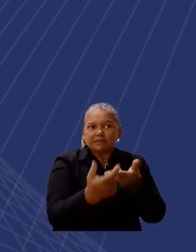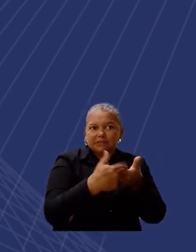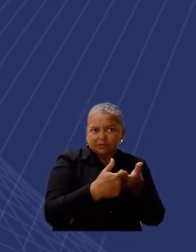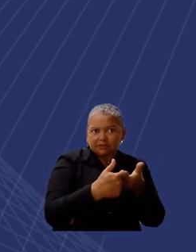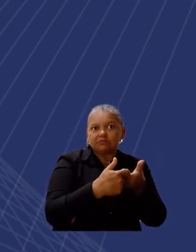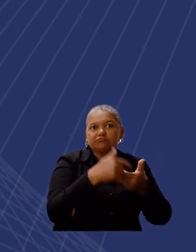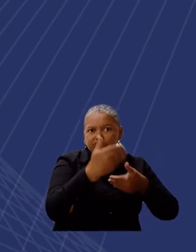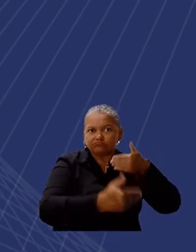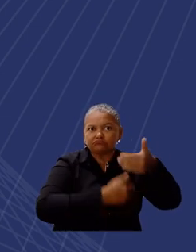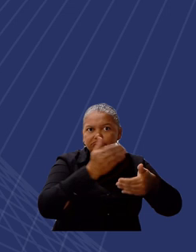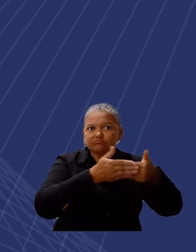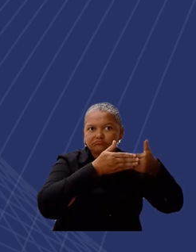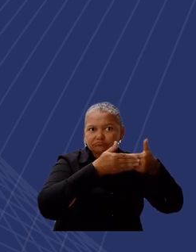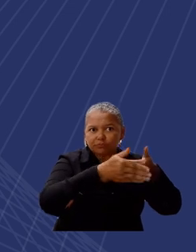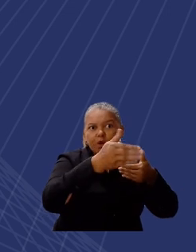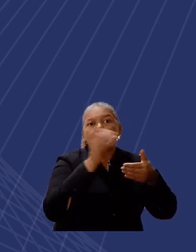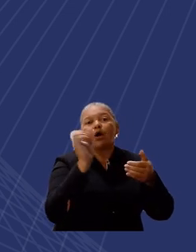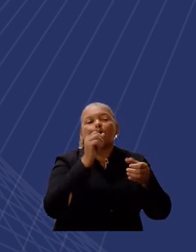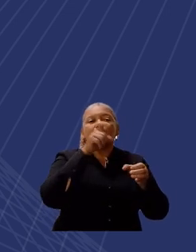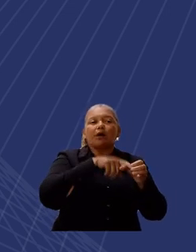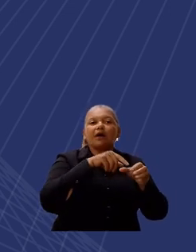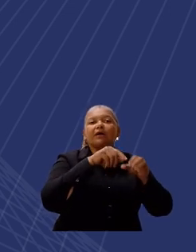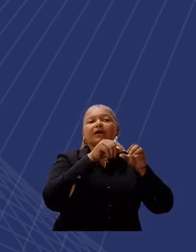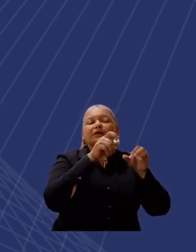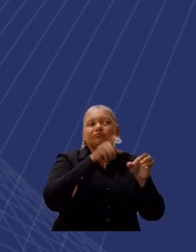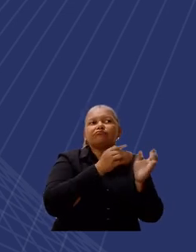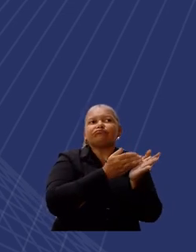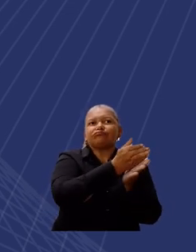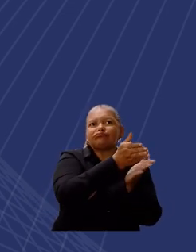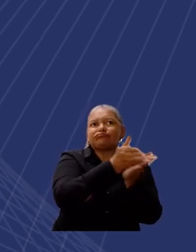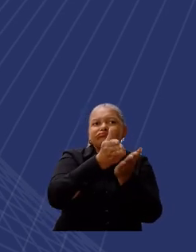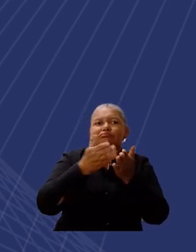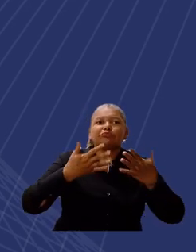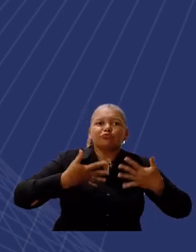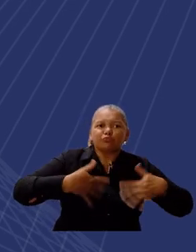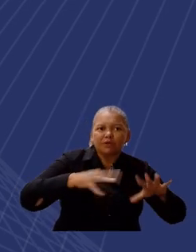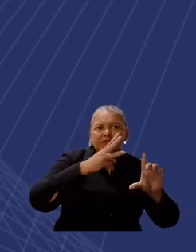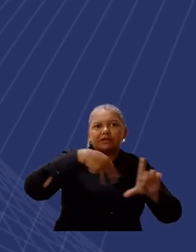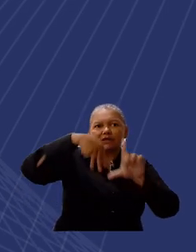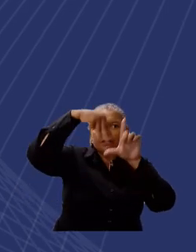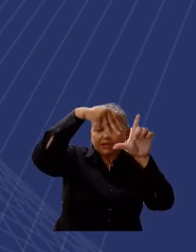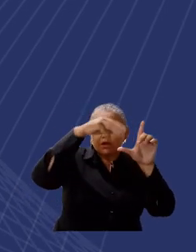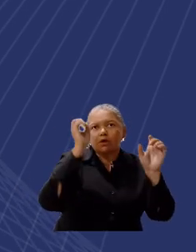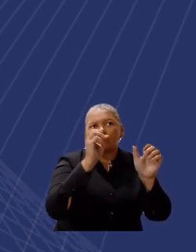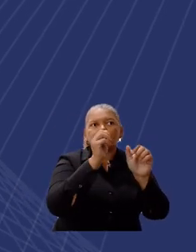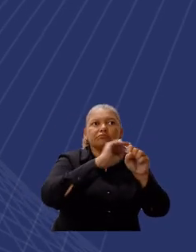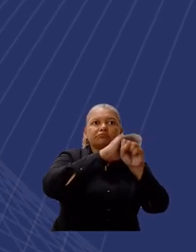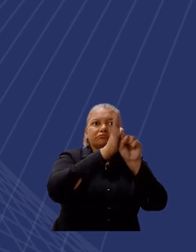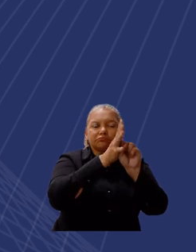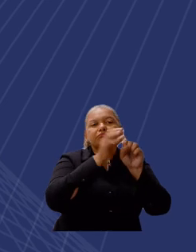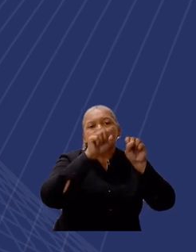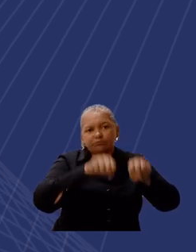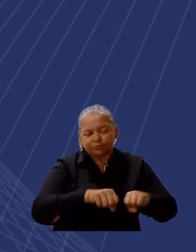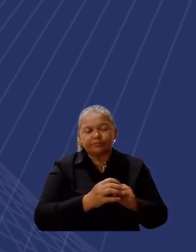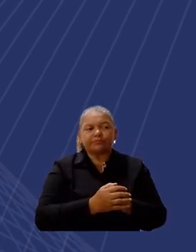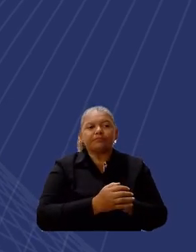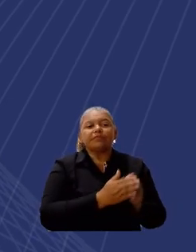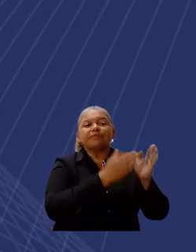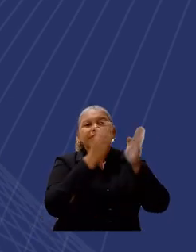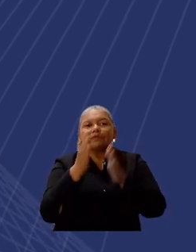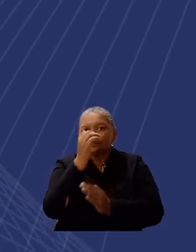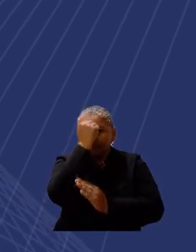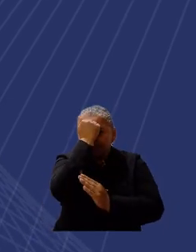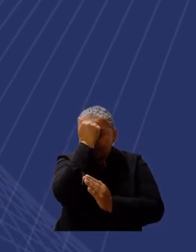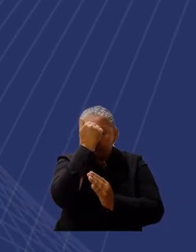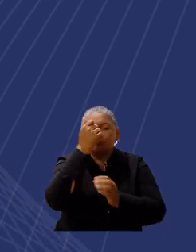Estudiantes con matrícula financiera vigente o registro académico activo en programas de pregrado y posgrado de todas las modalidades.